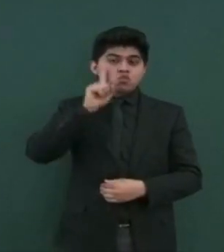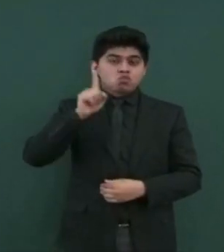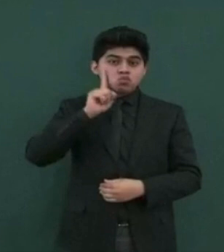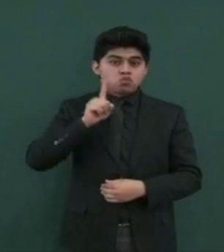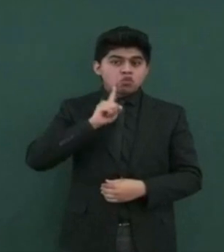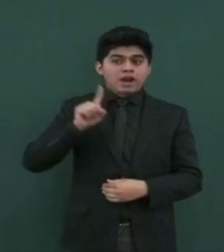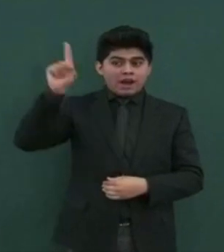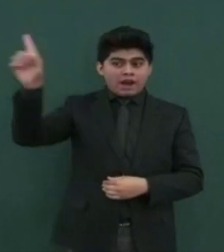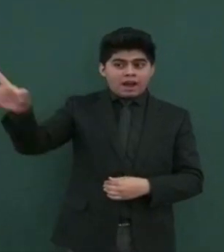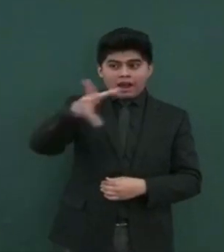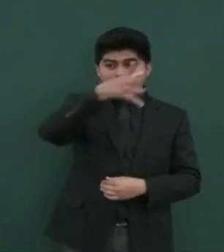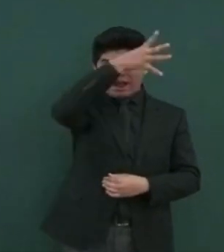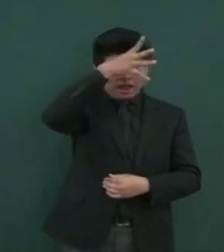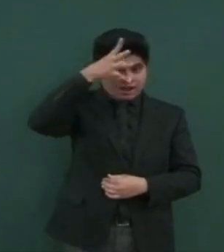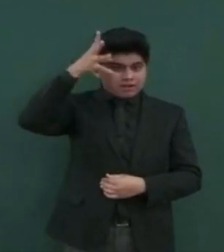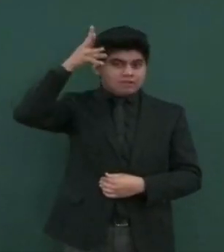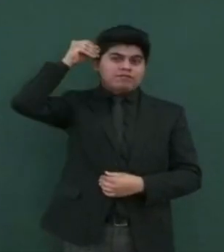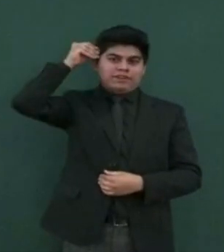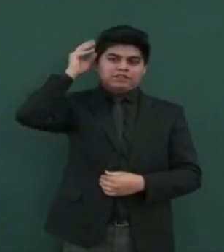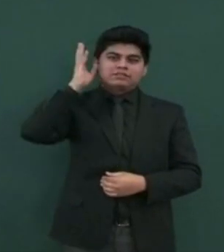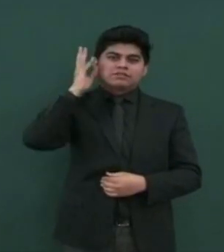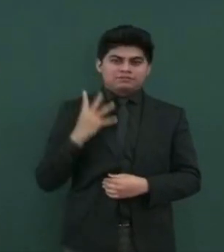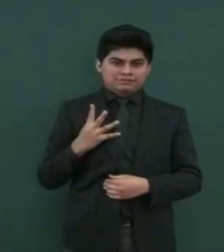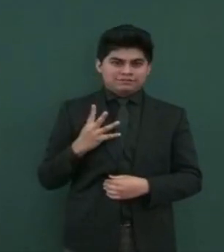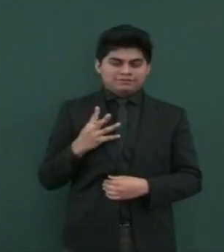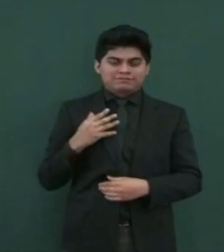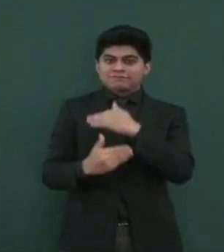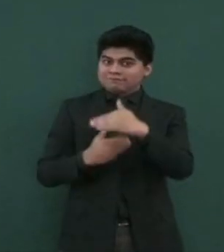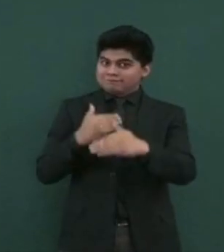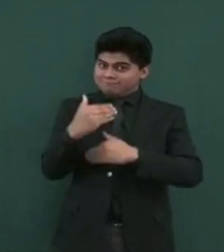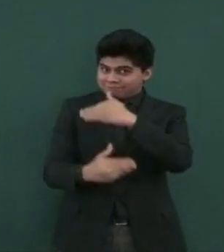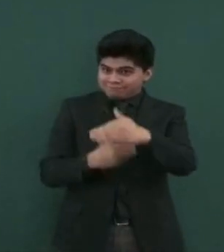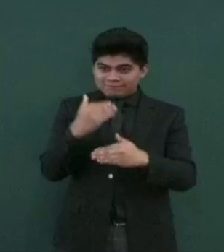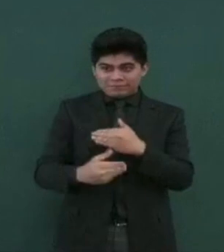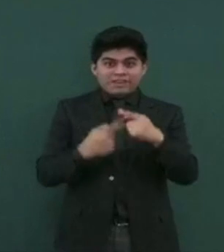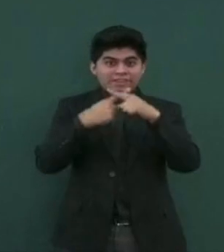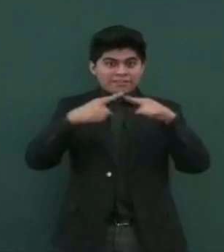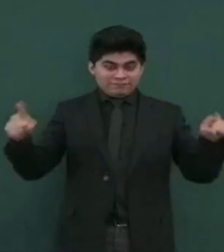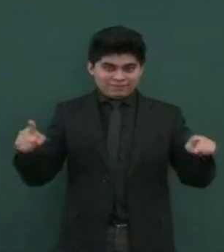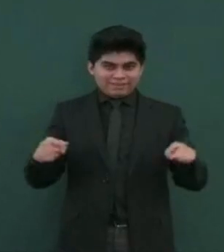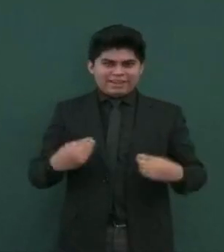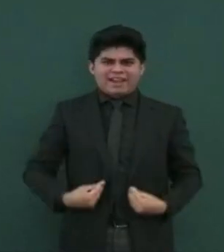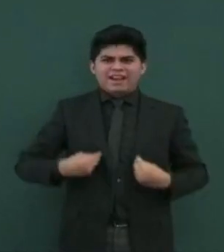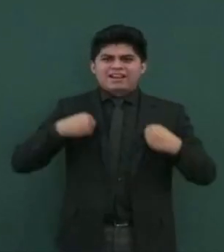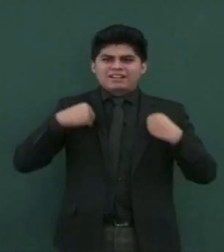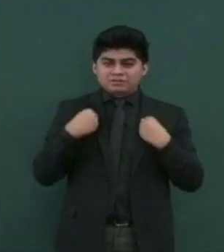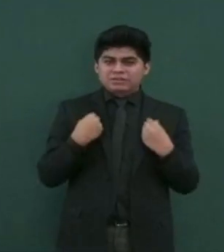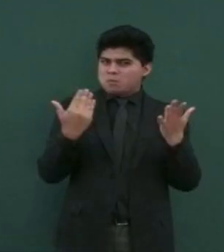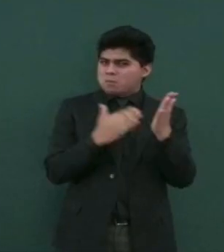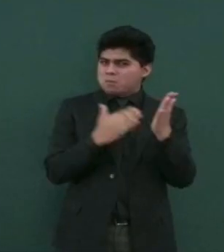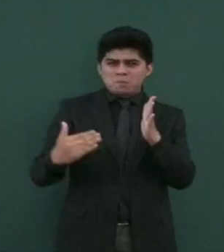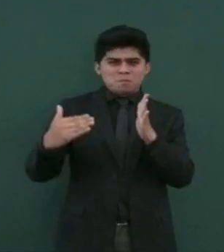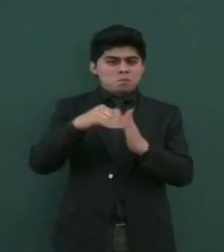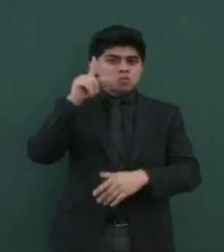que es posible por circunstancias totalmente ajenas a las vidas de millones